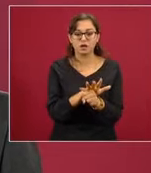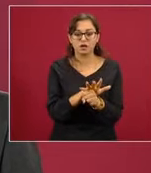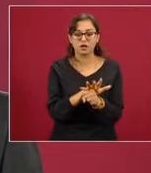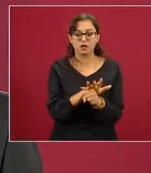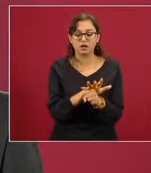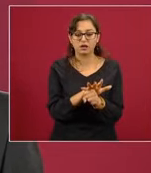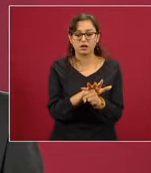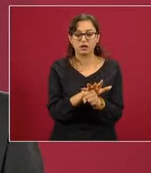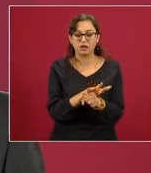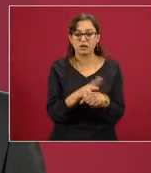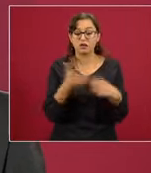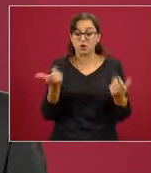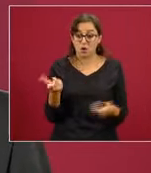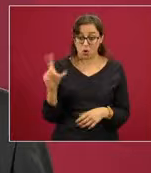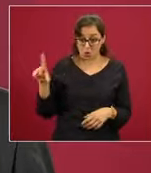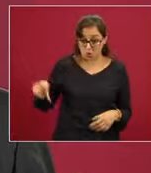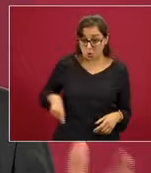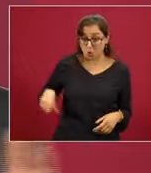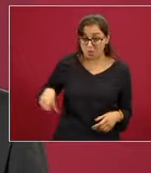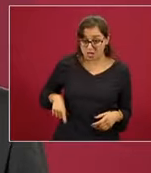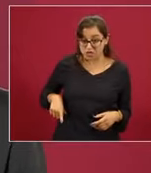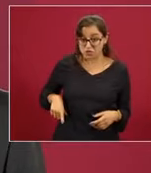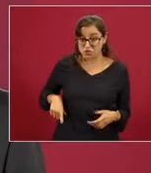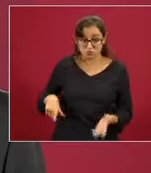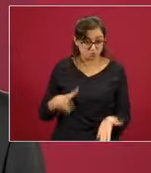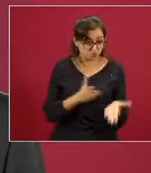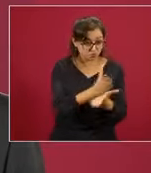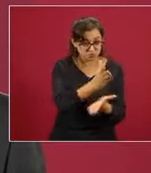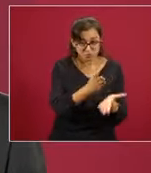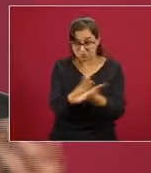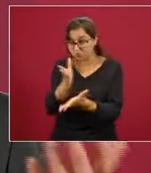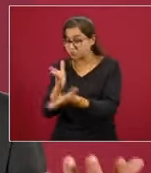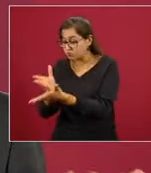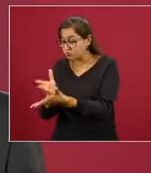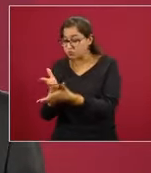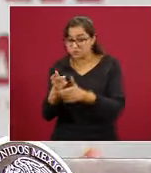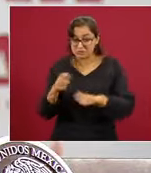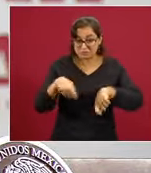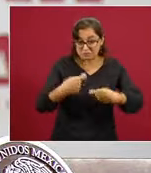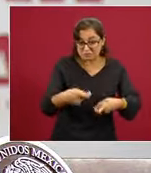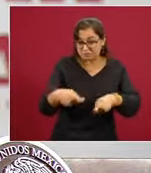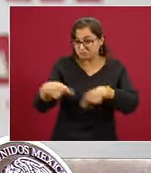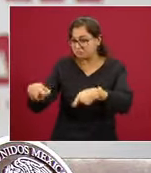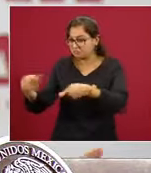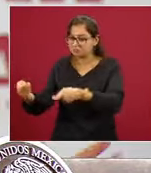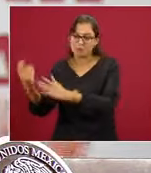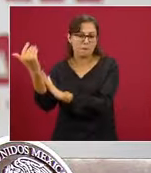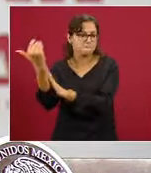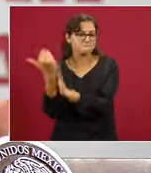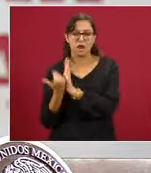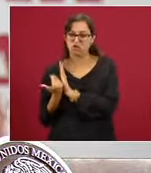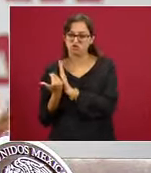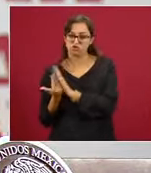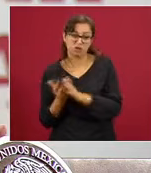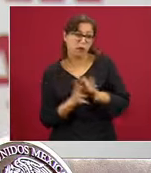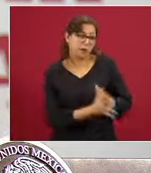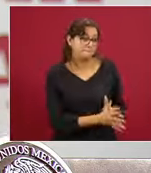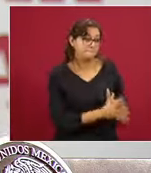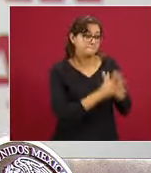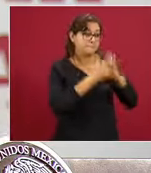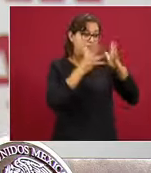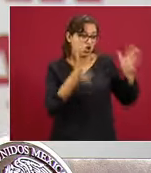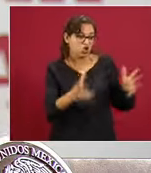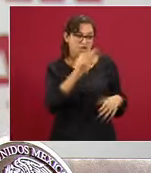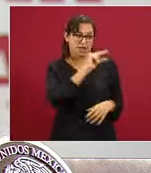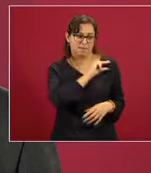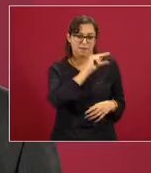intervención de los gobiernos y disminuir lo público a expensas de ampliar lo privado. Y que el modelo de desarrollo debía